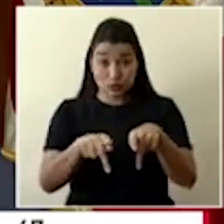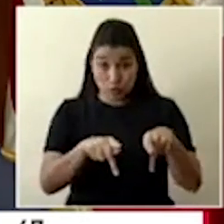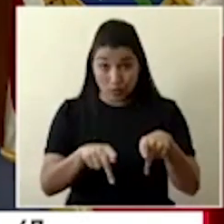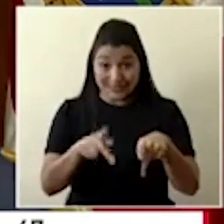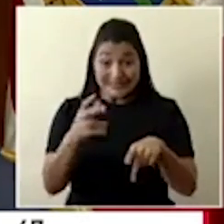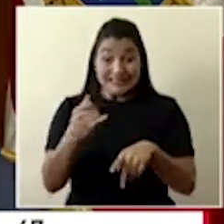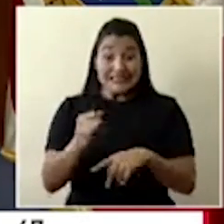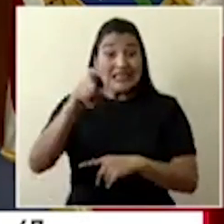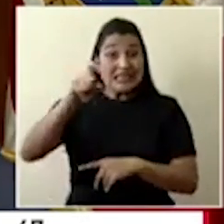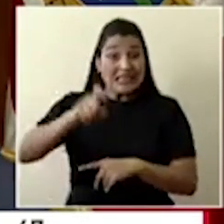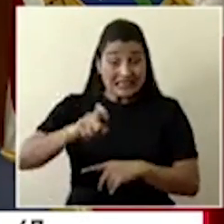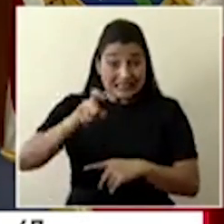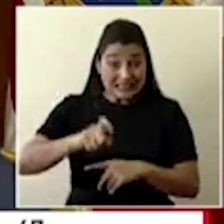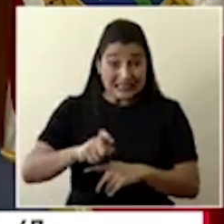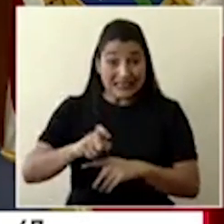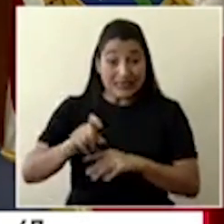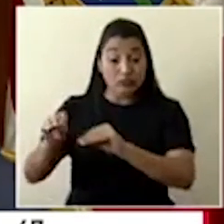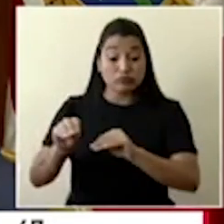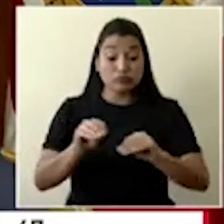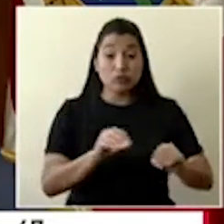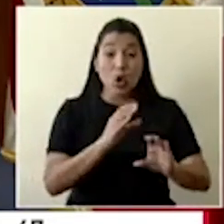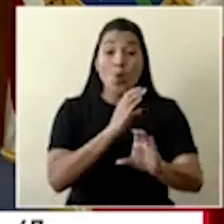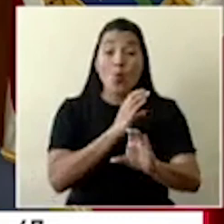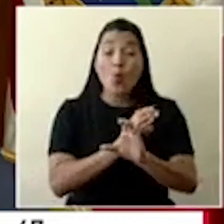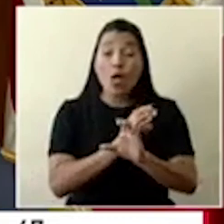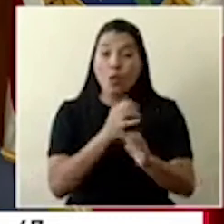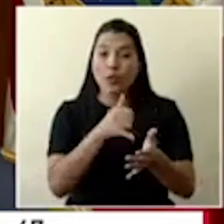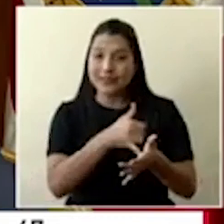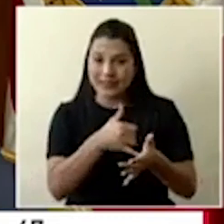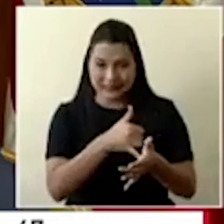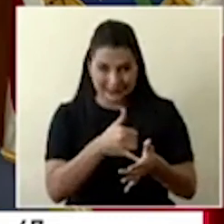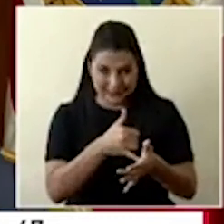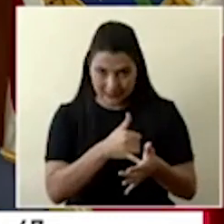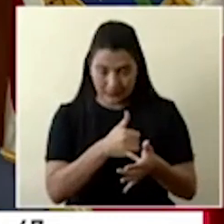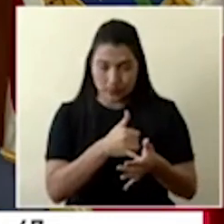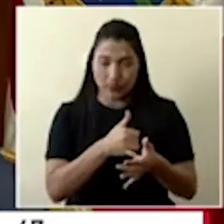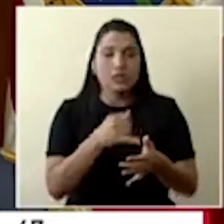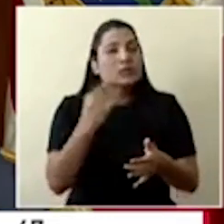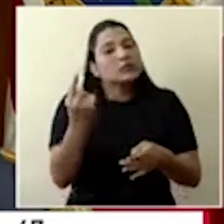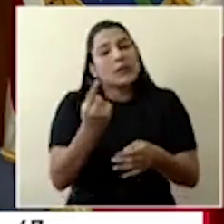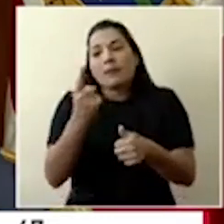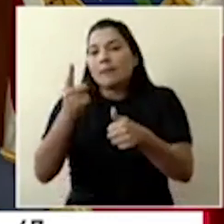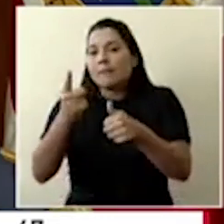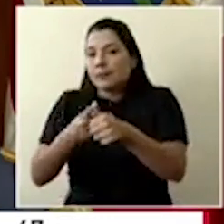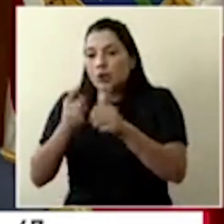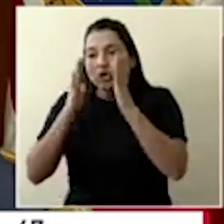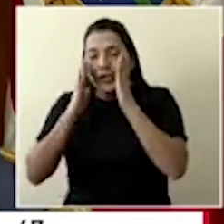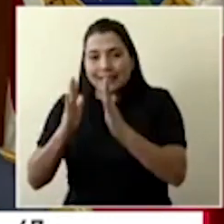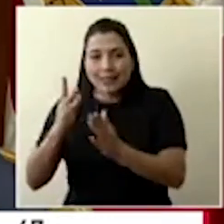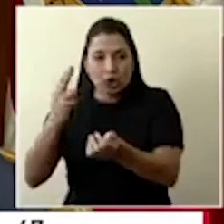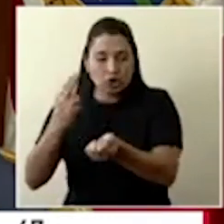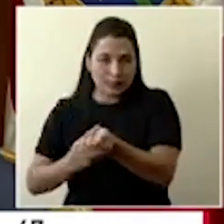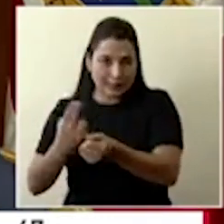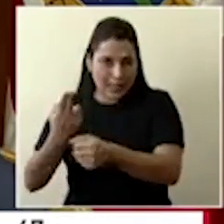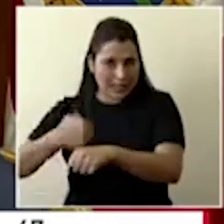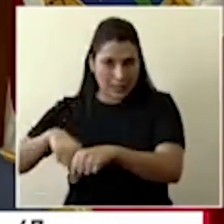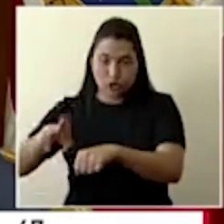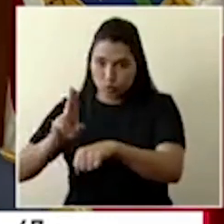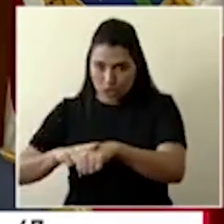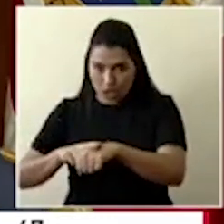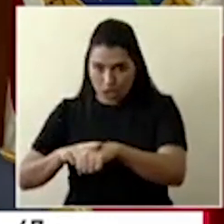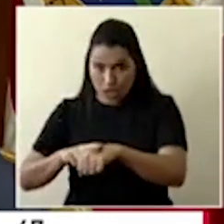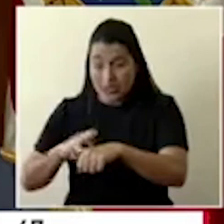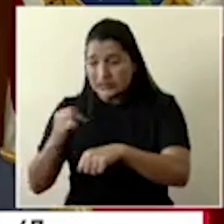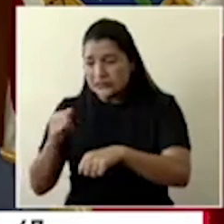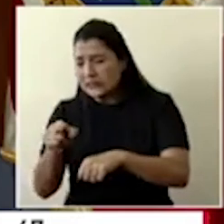atención de cuidados intensivos, inicialmente se van a atender en los hospitales nacionales. Entonces, por eso